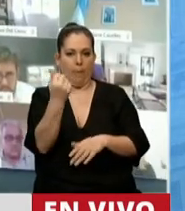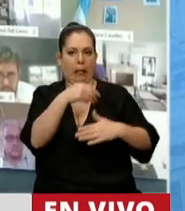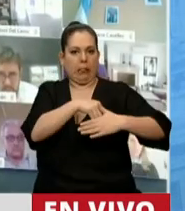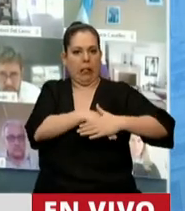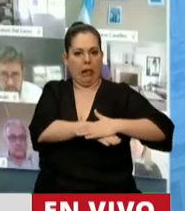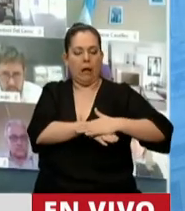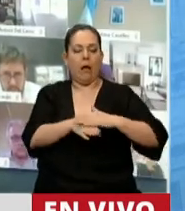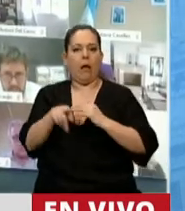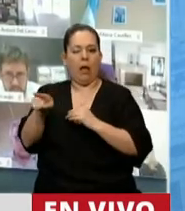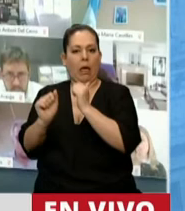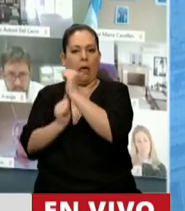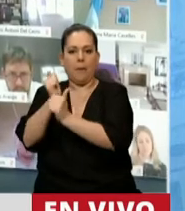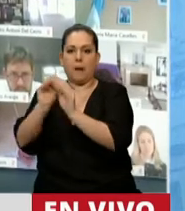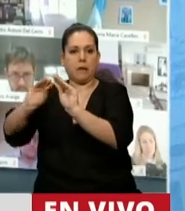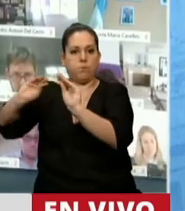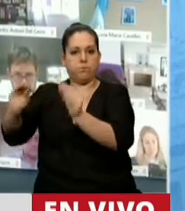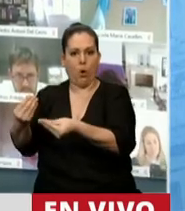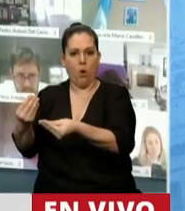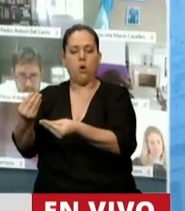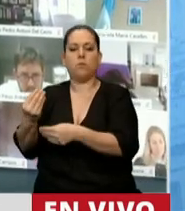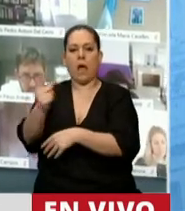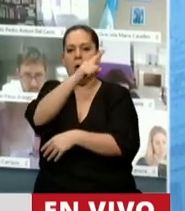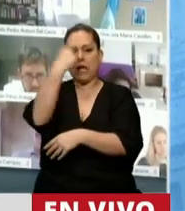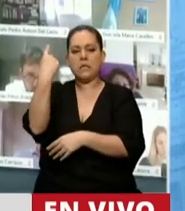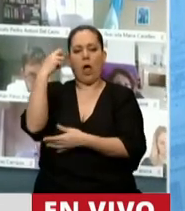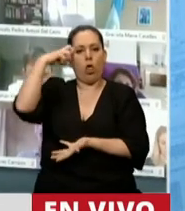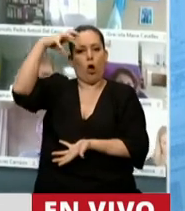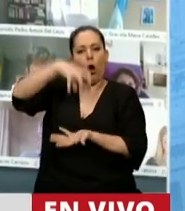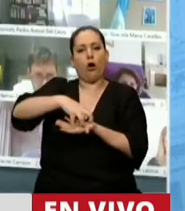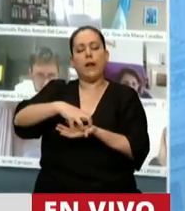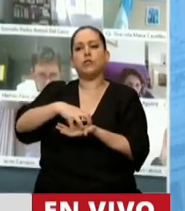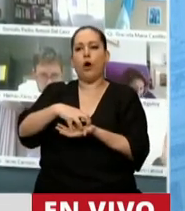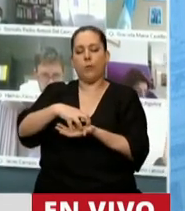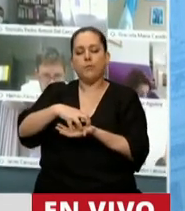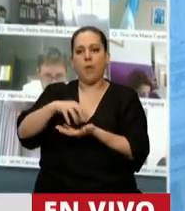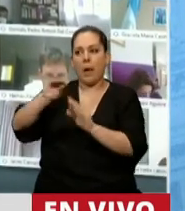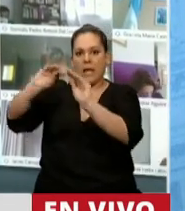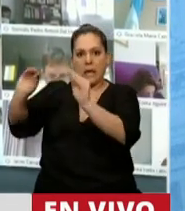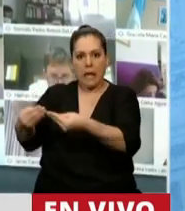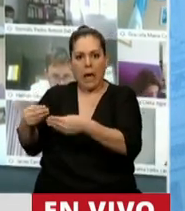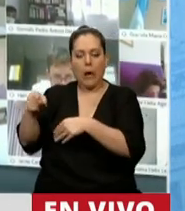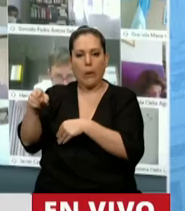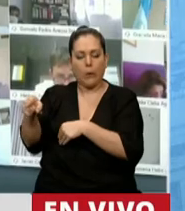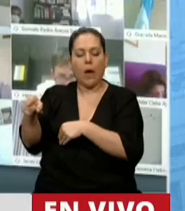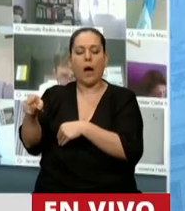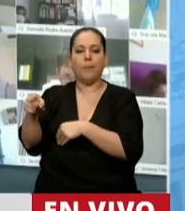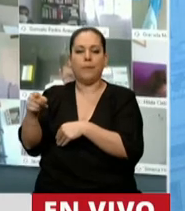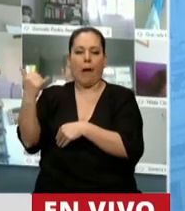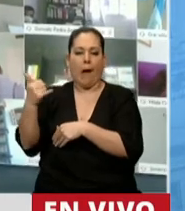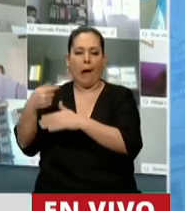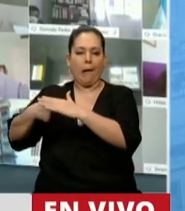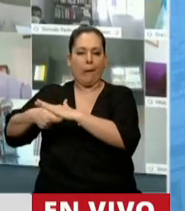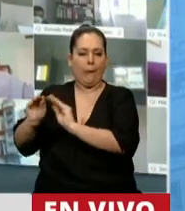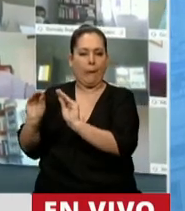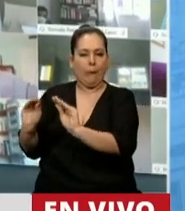empresa, el Congreso de la Nación va a estar dispuesto en una quiebra que además es fraudulenta